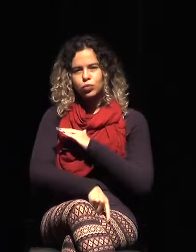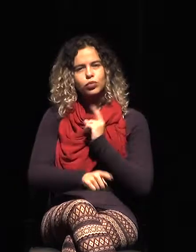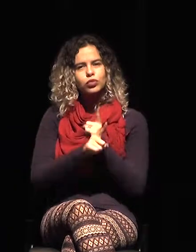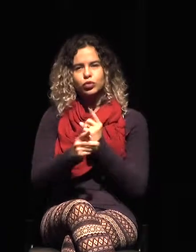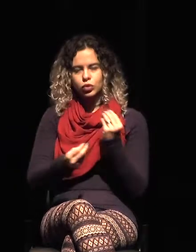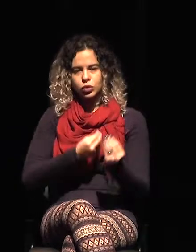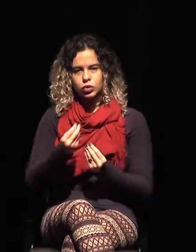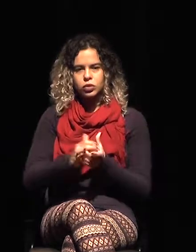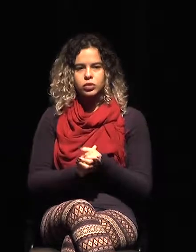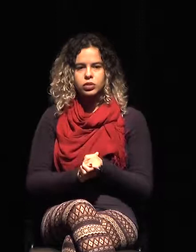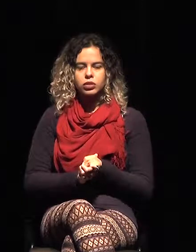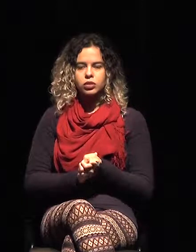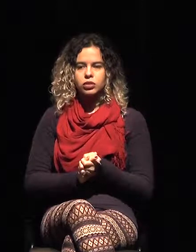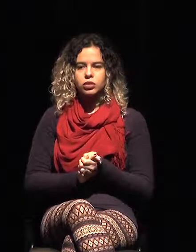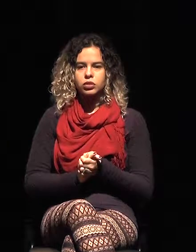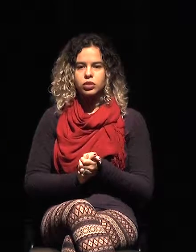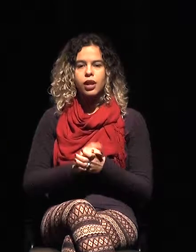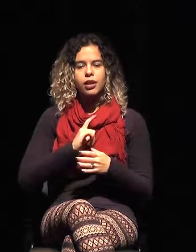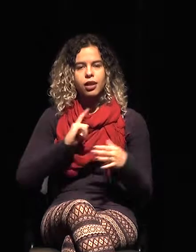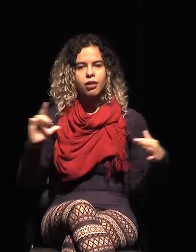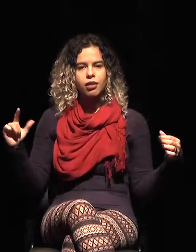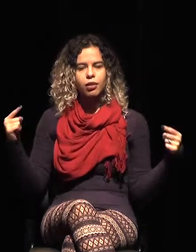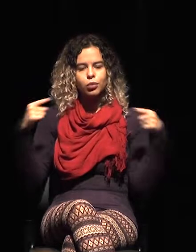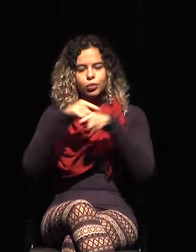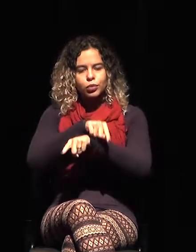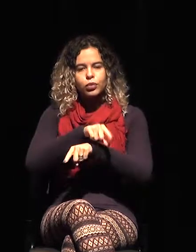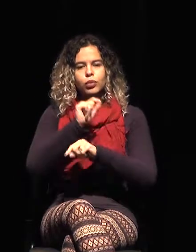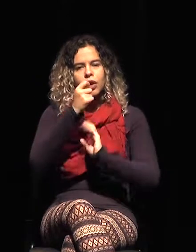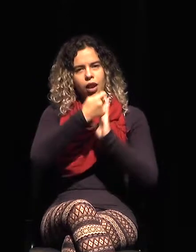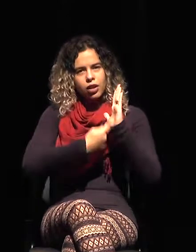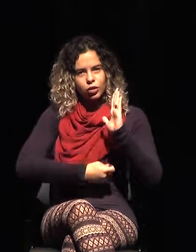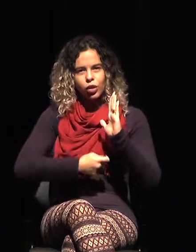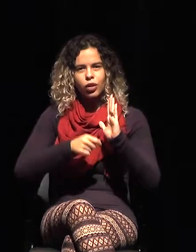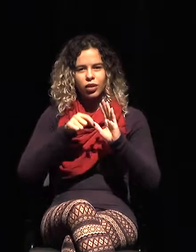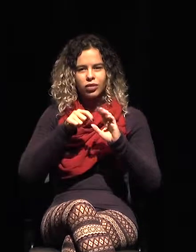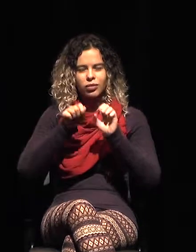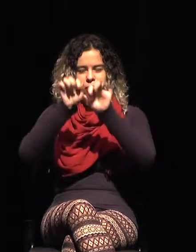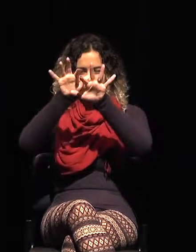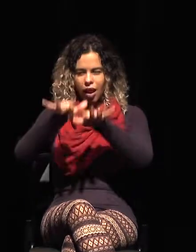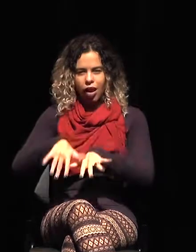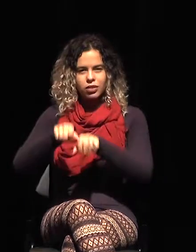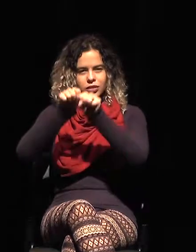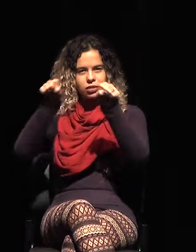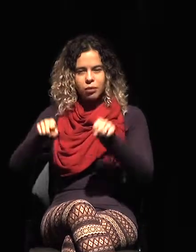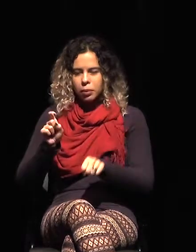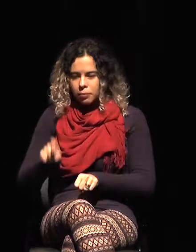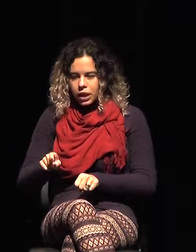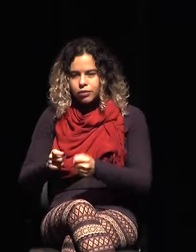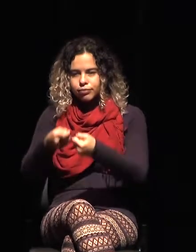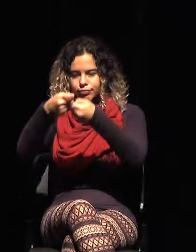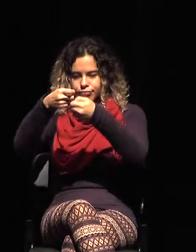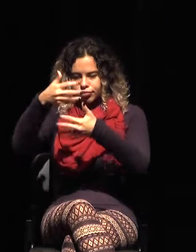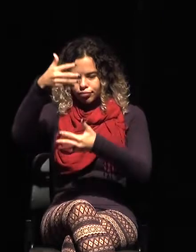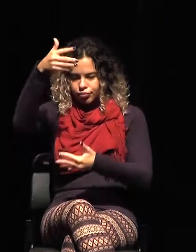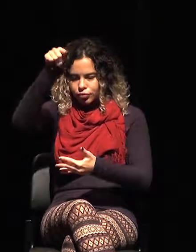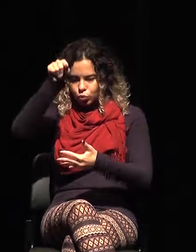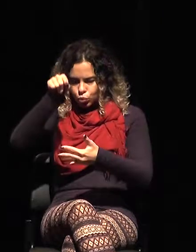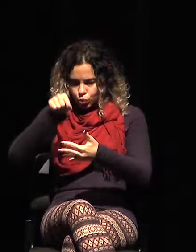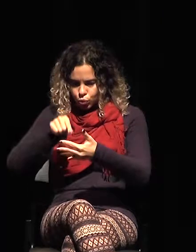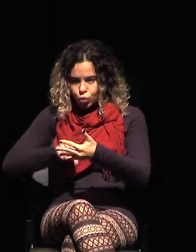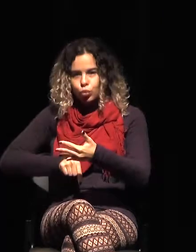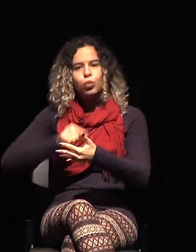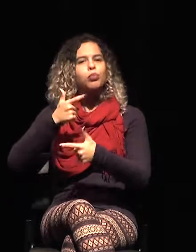informaciones, si se presentan informes de las mercancías que puedan presentar algún posible problema,